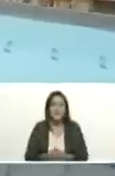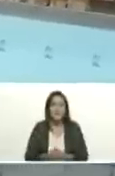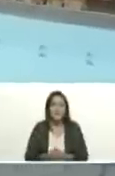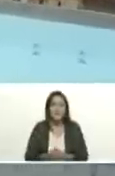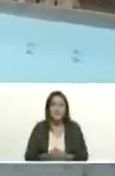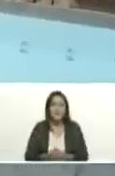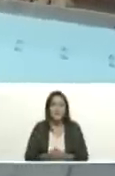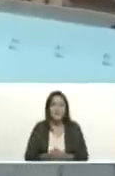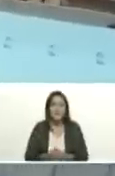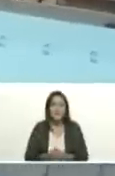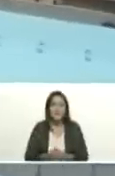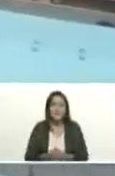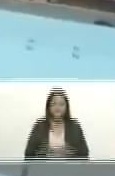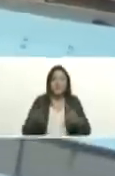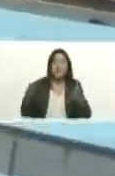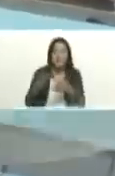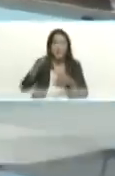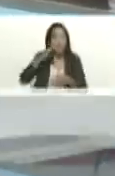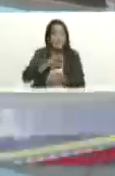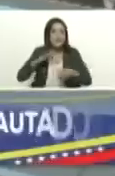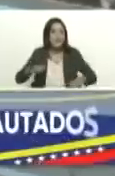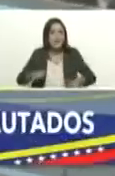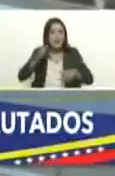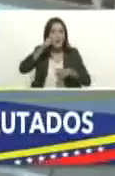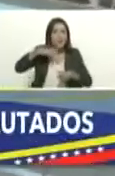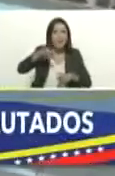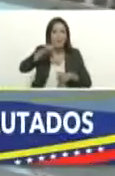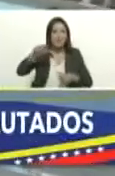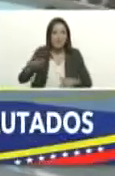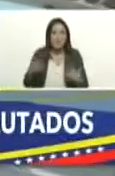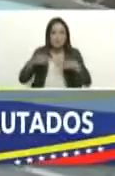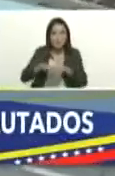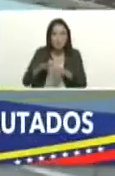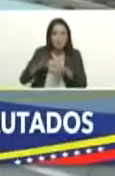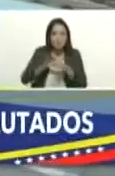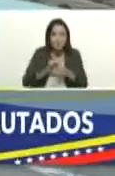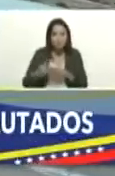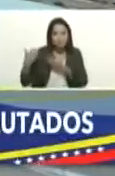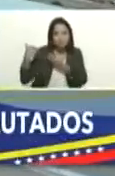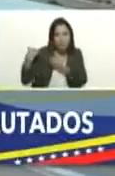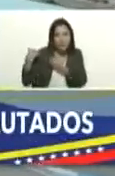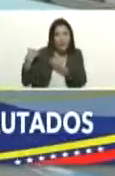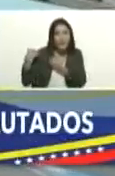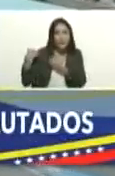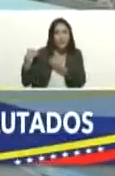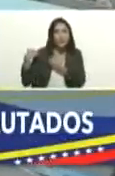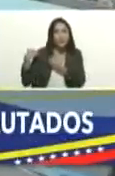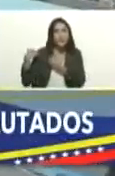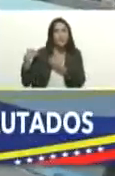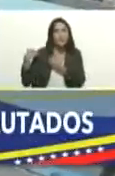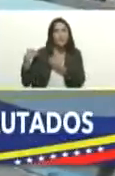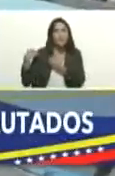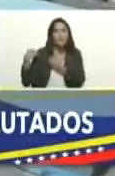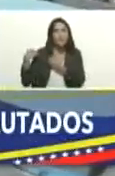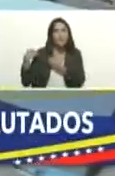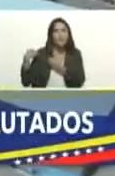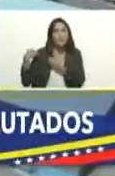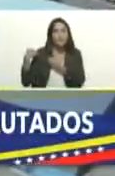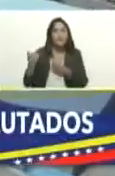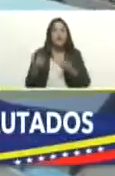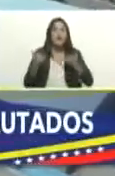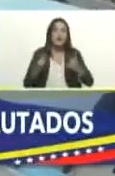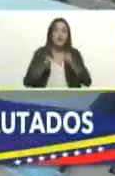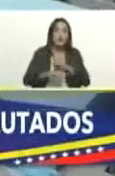bricomiles y también hay material específico que los señores ministros que nos acompañan pueden especificar vamos a darle la palabra